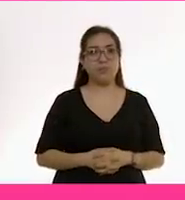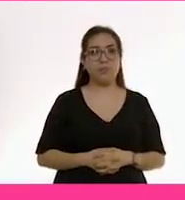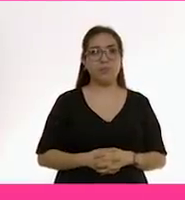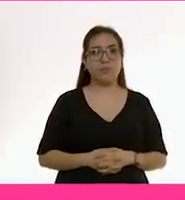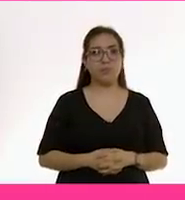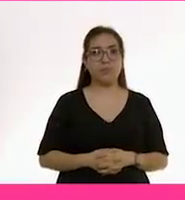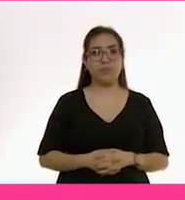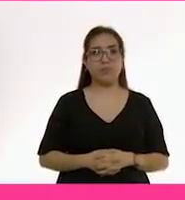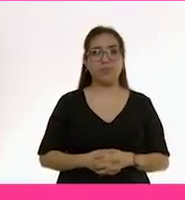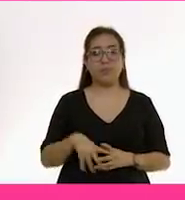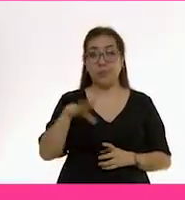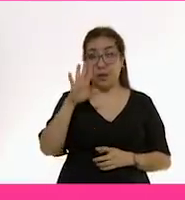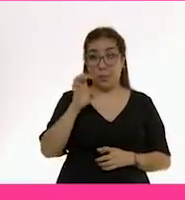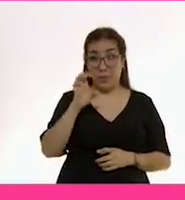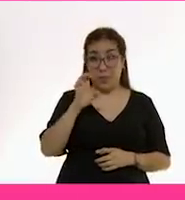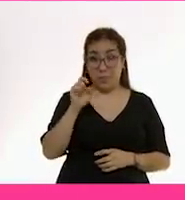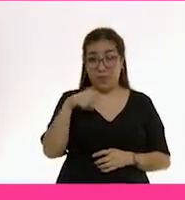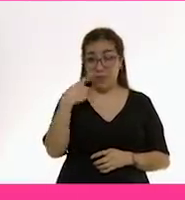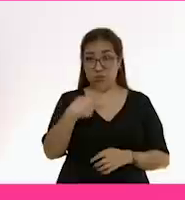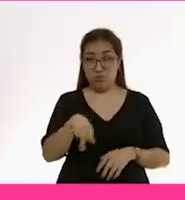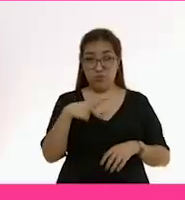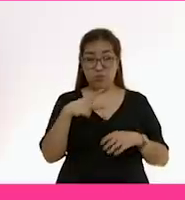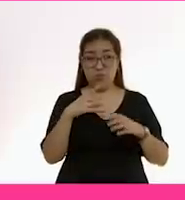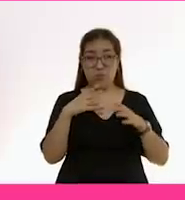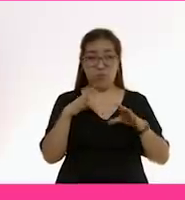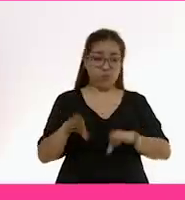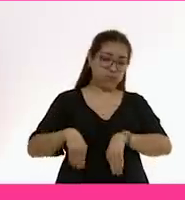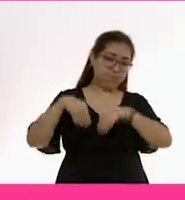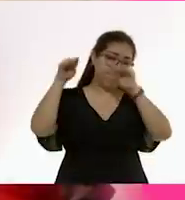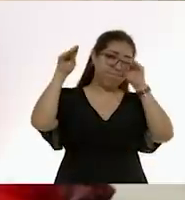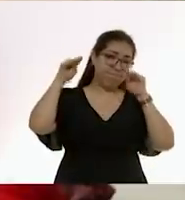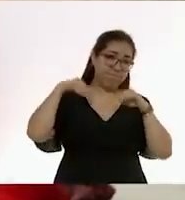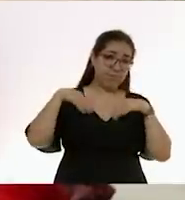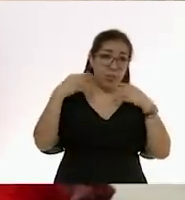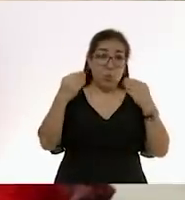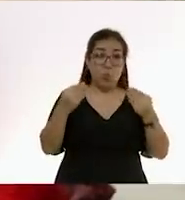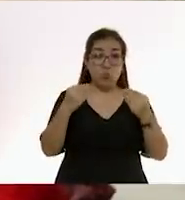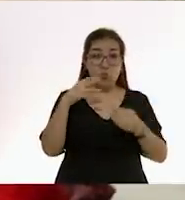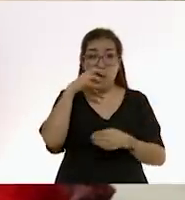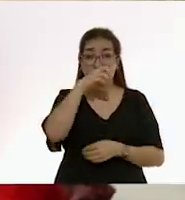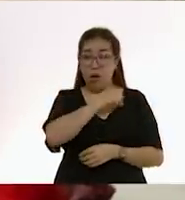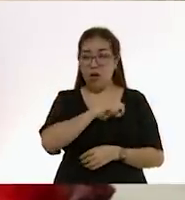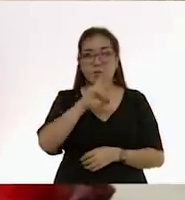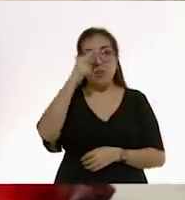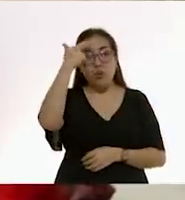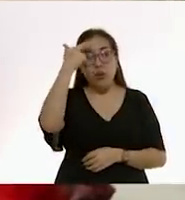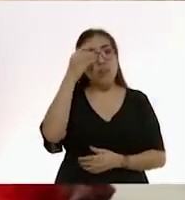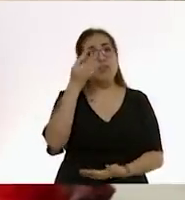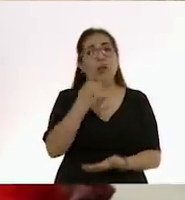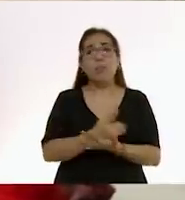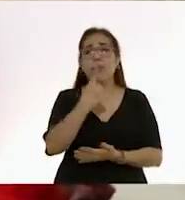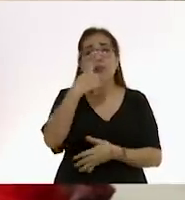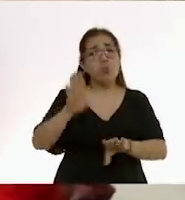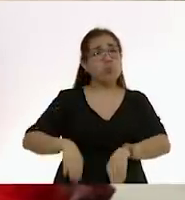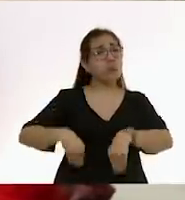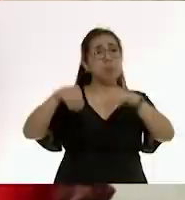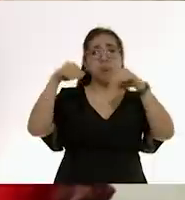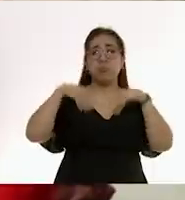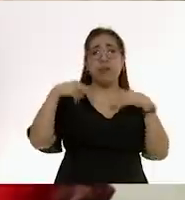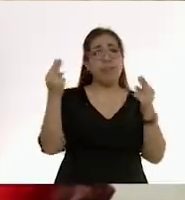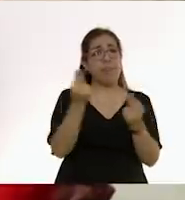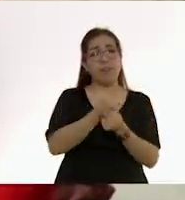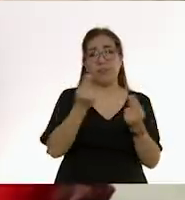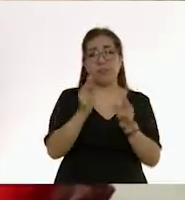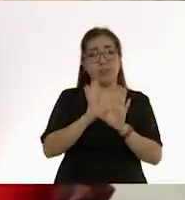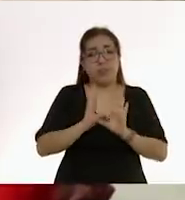Sobrecalentar a los bebés puede ser peligroso. Recuerda lo que tú traes puesto más una capa más es suficiente para el bebé.